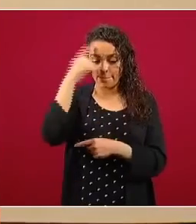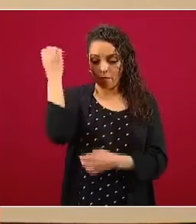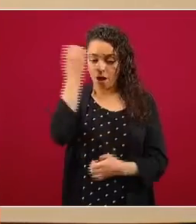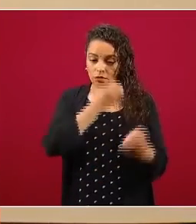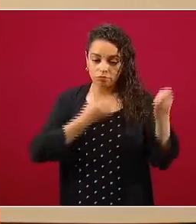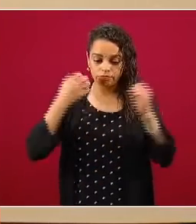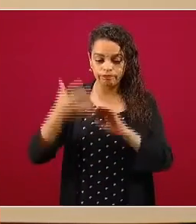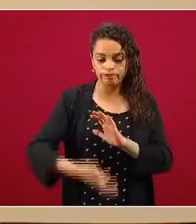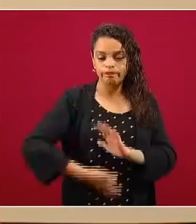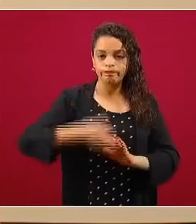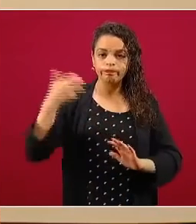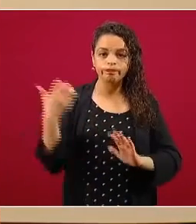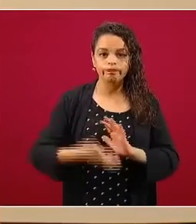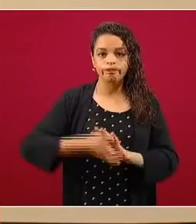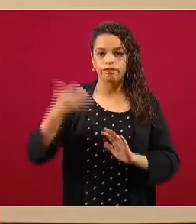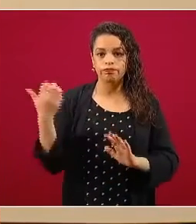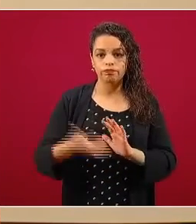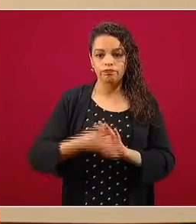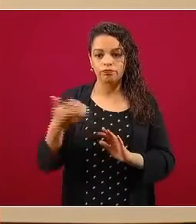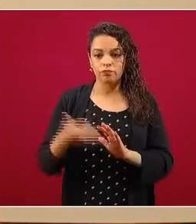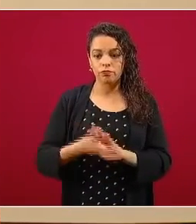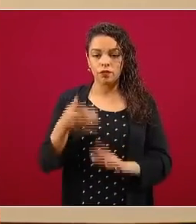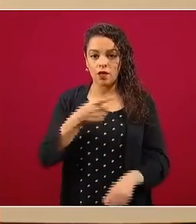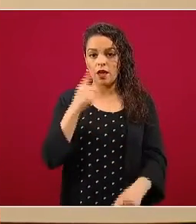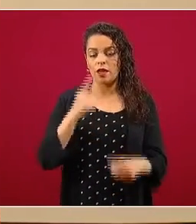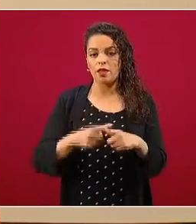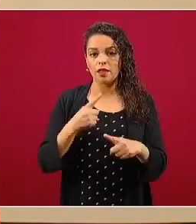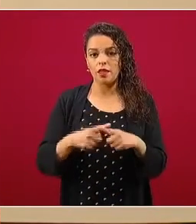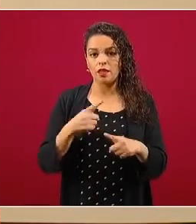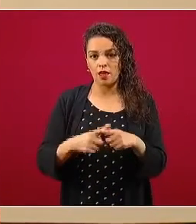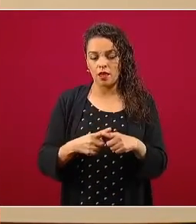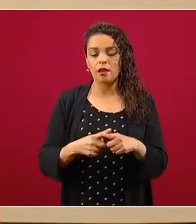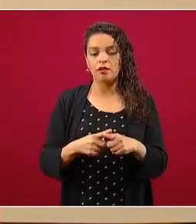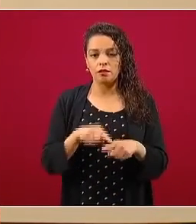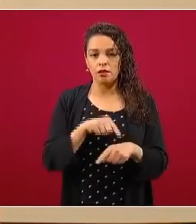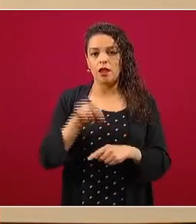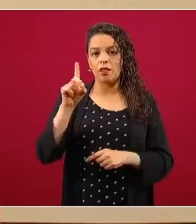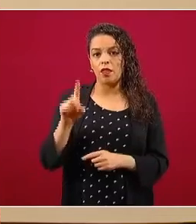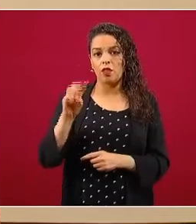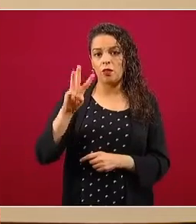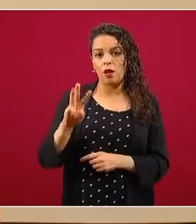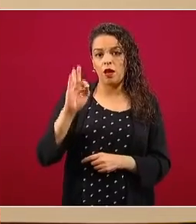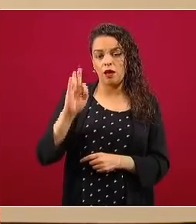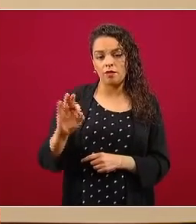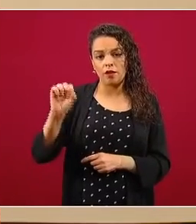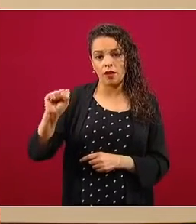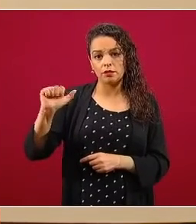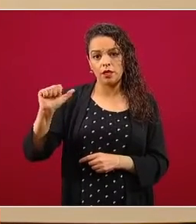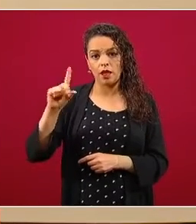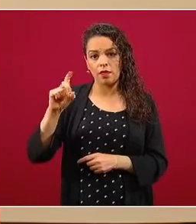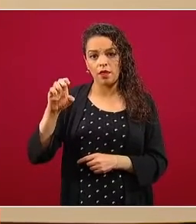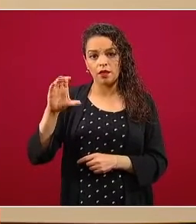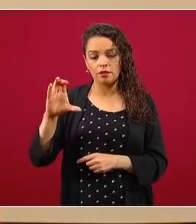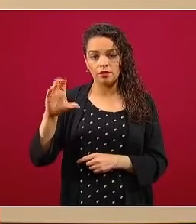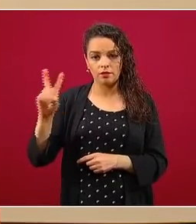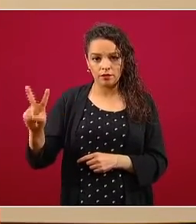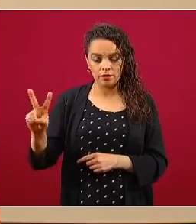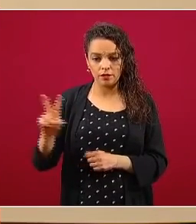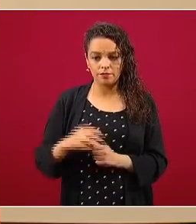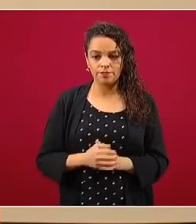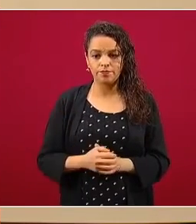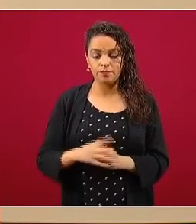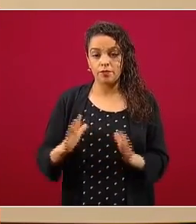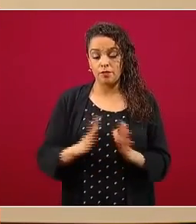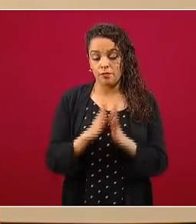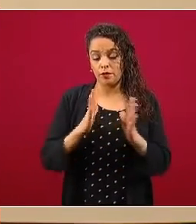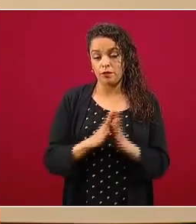en donde el operador es DWF-SADCB con participación del 51 por